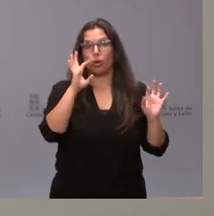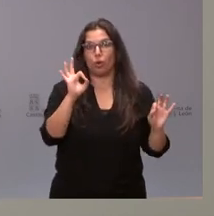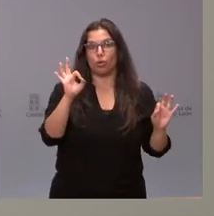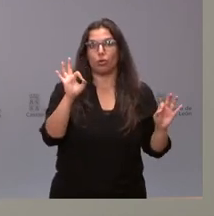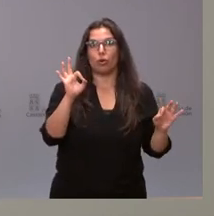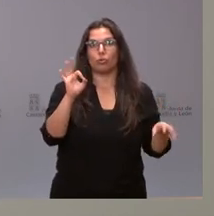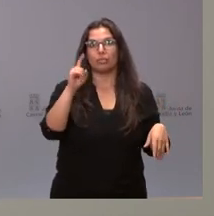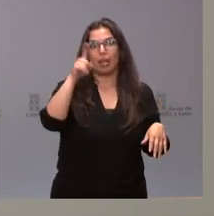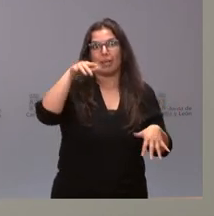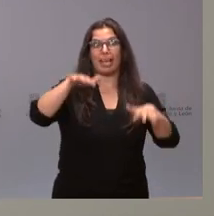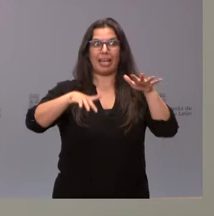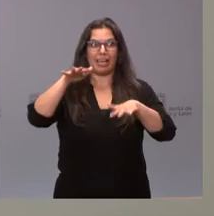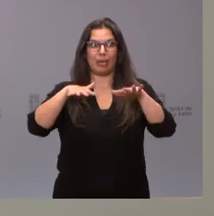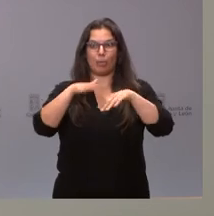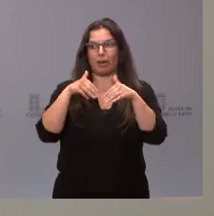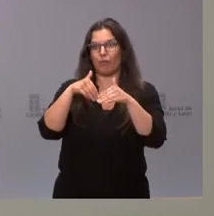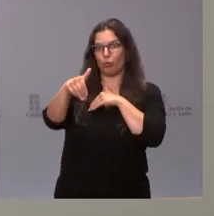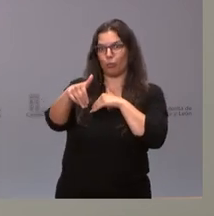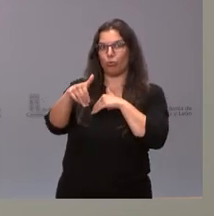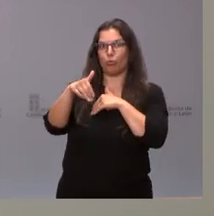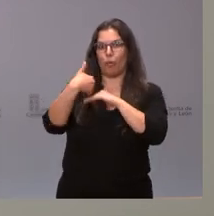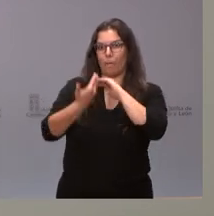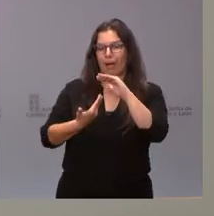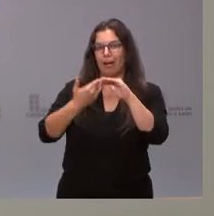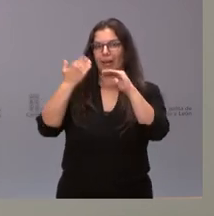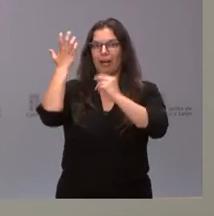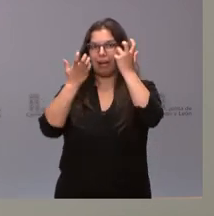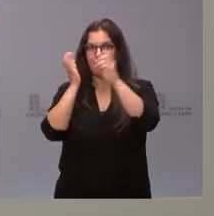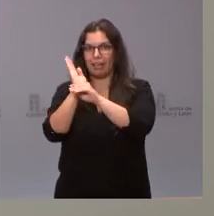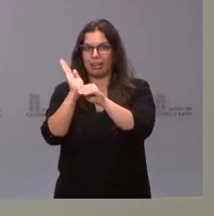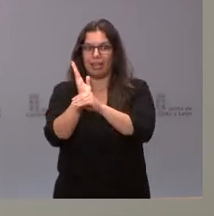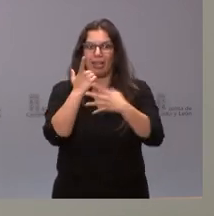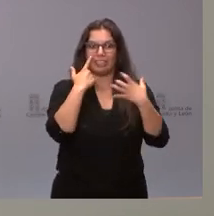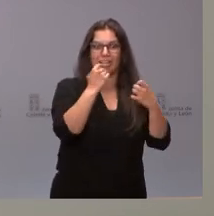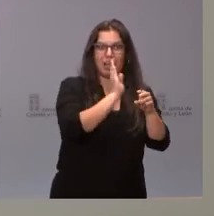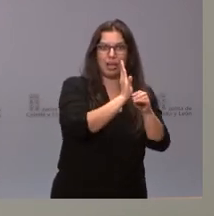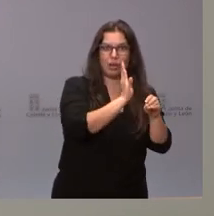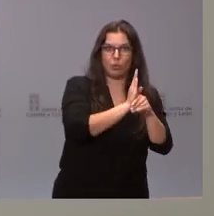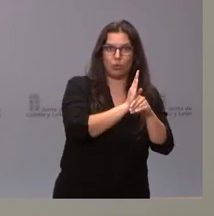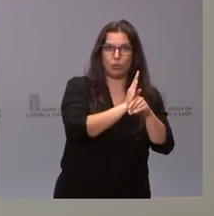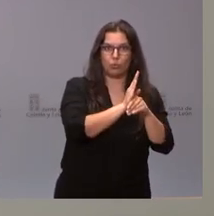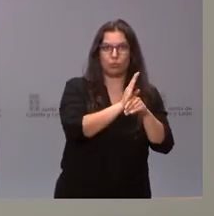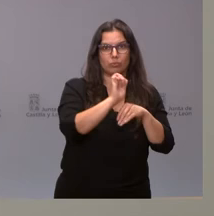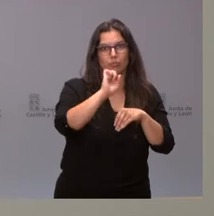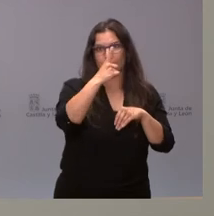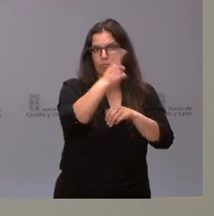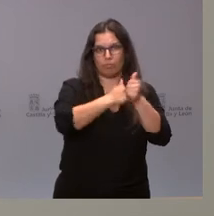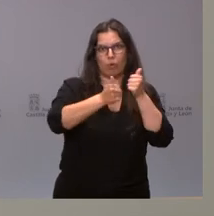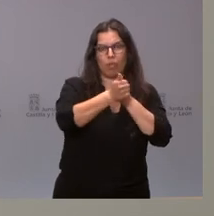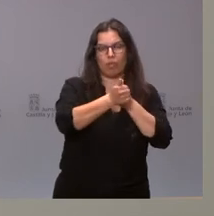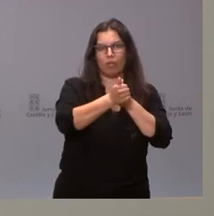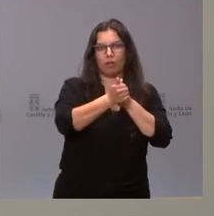el equilibrio con el futuro de la ganadería. La salud de la cabaña ganadera es una condición previa como base